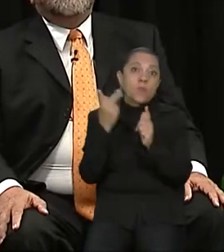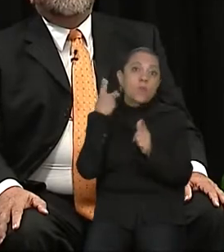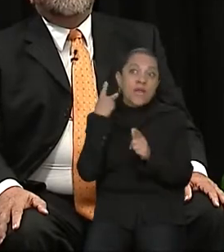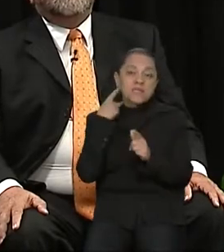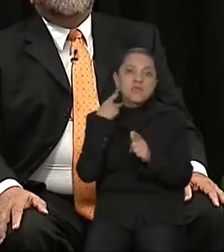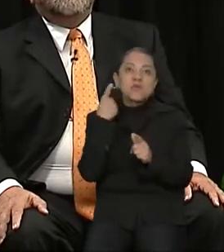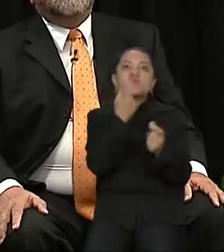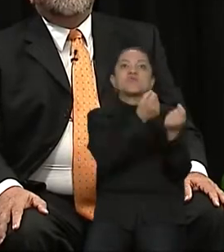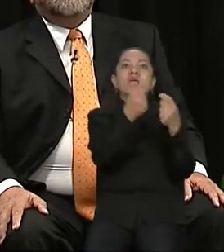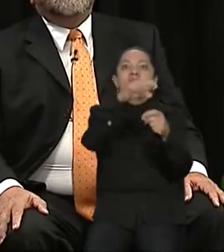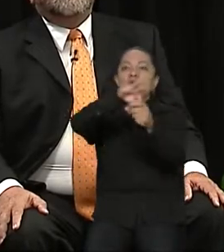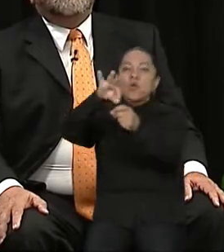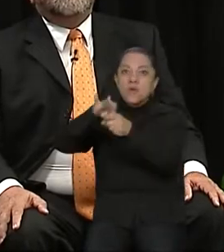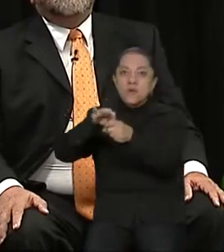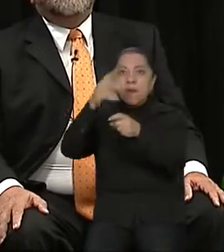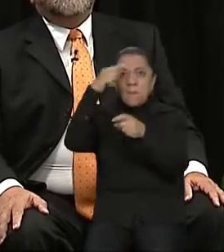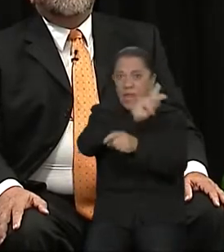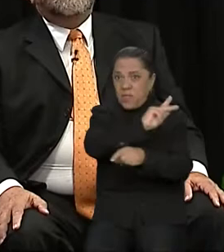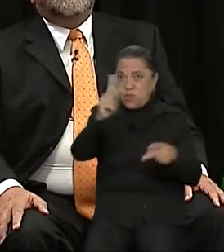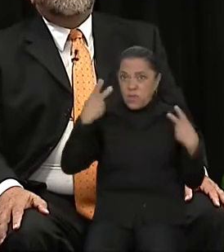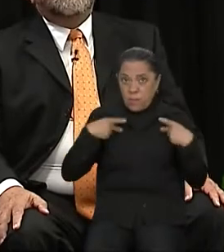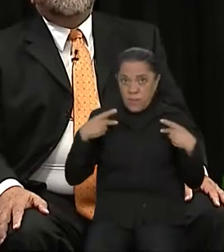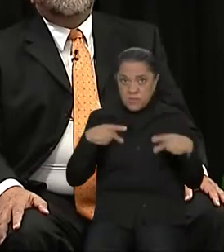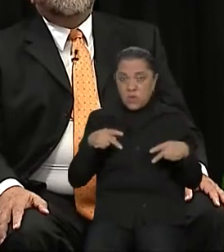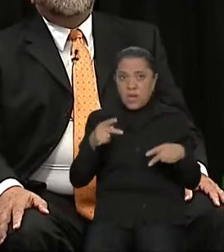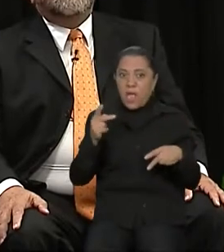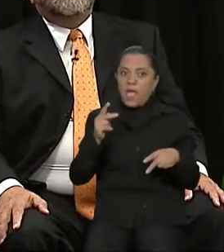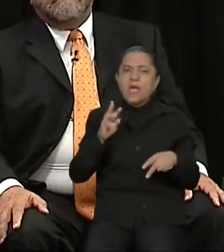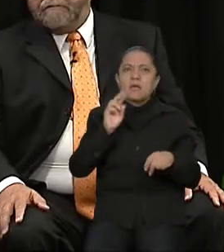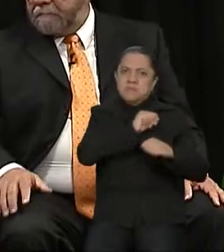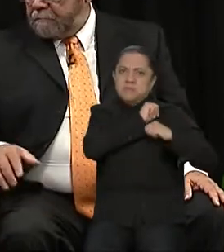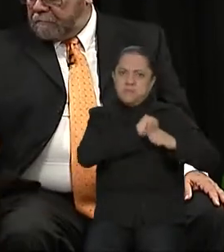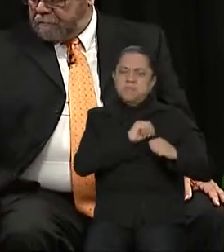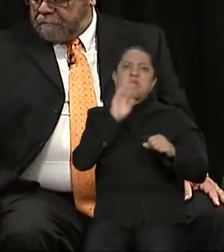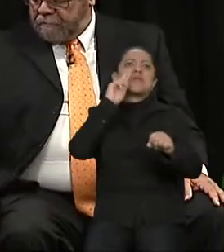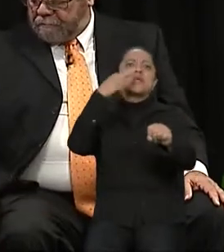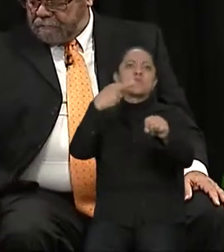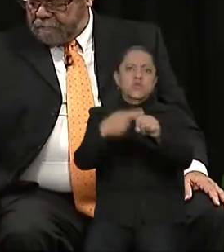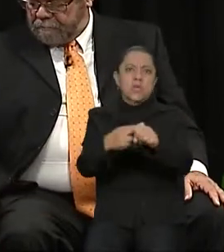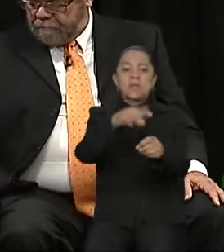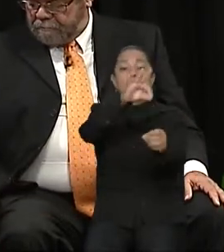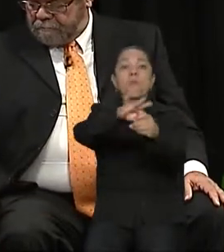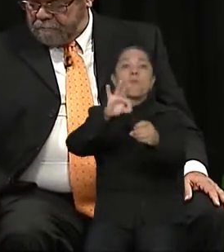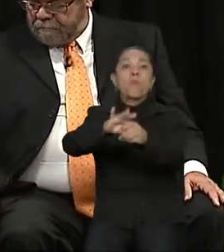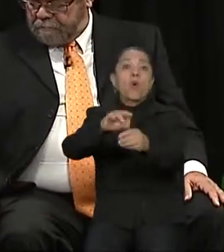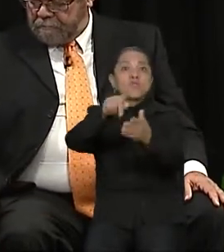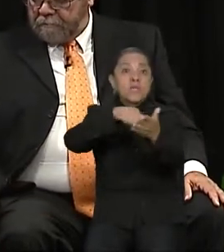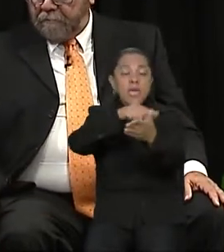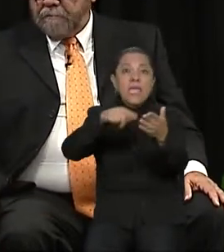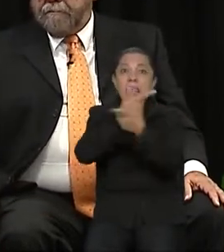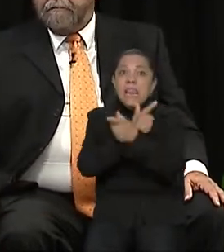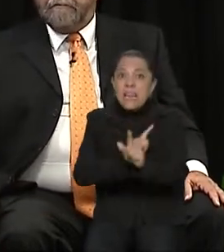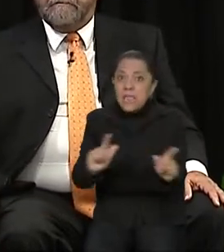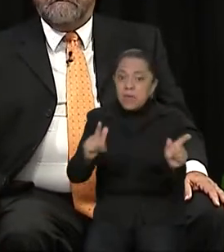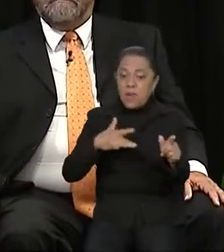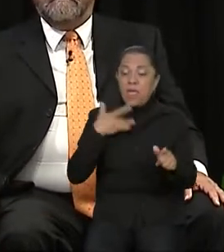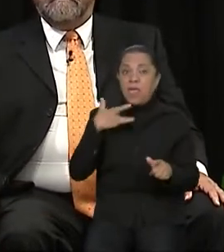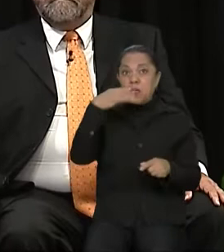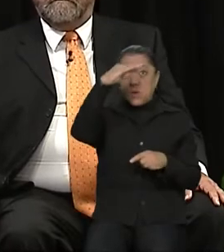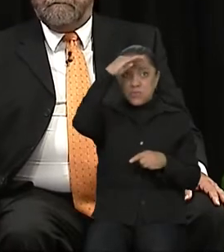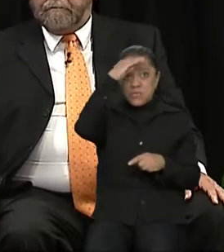que el ciudadano se haga cargo de su responsabilidad, votando de manera libre, consciente, razonada e informada.